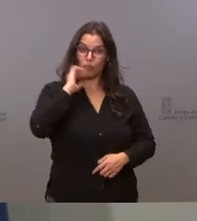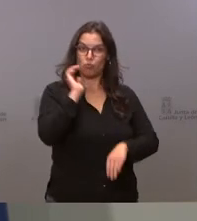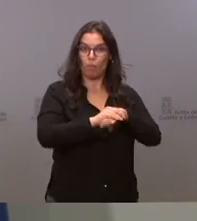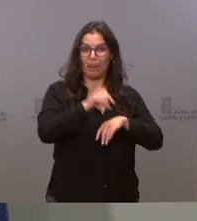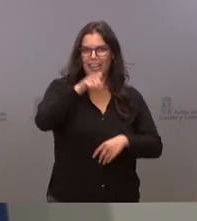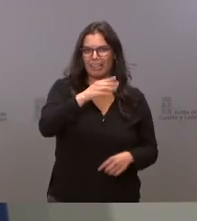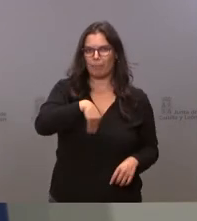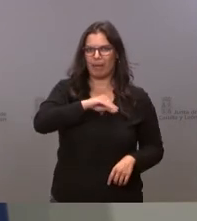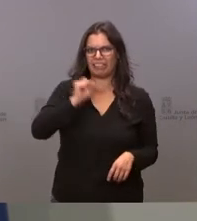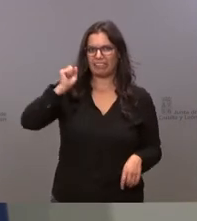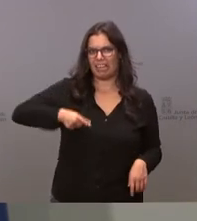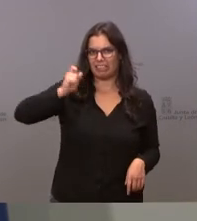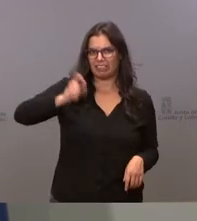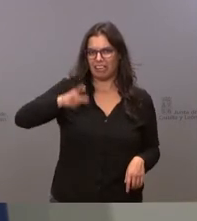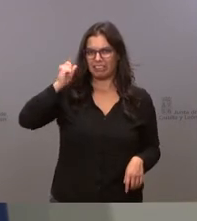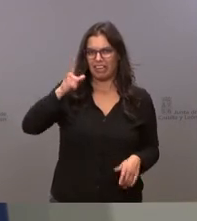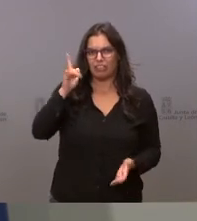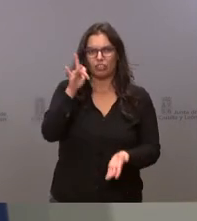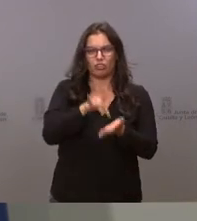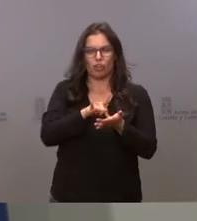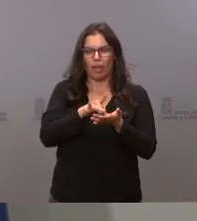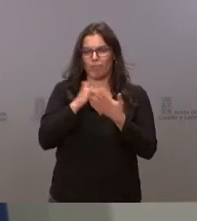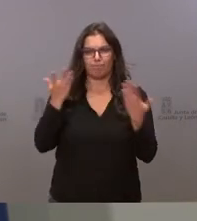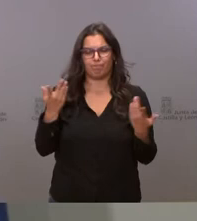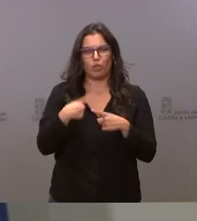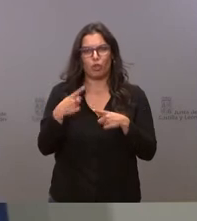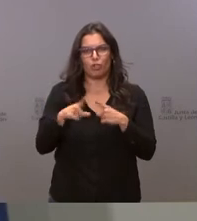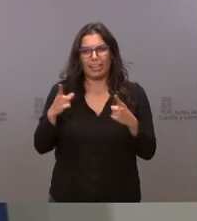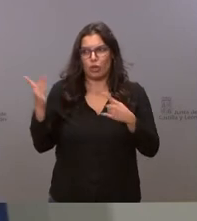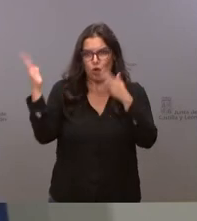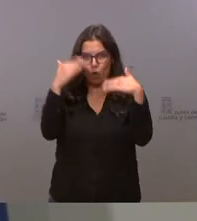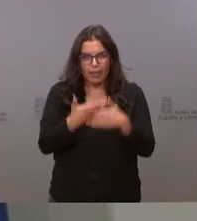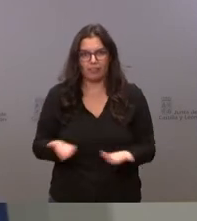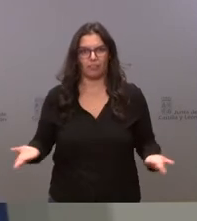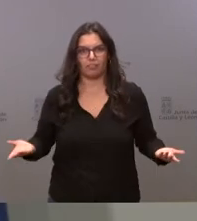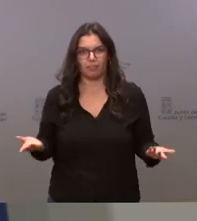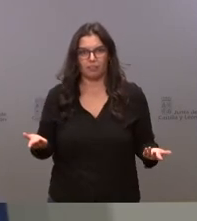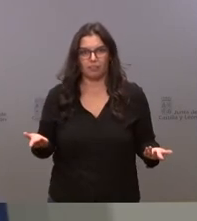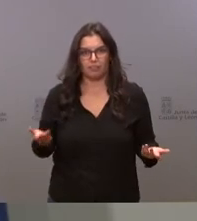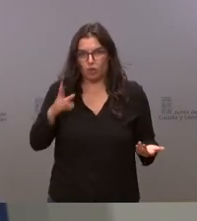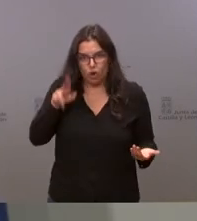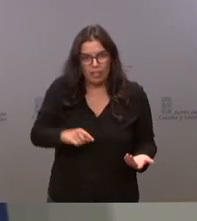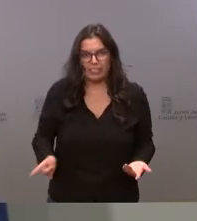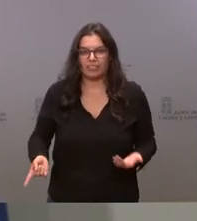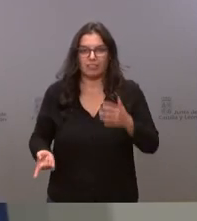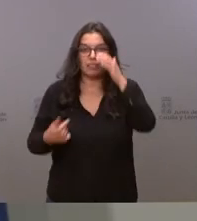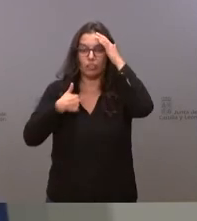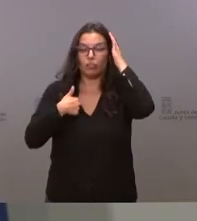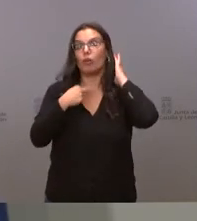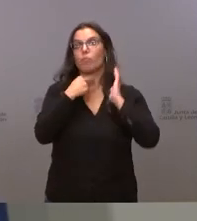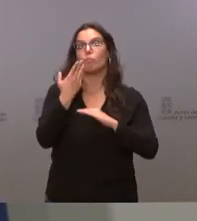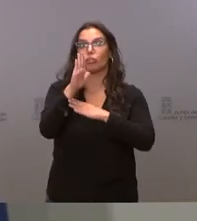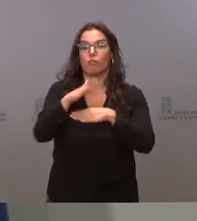reiterada se está empezando a hablar de una cosa que no existe y yo como portavoz del gobierno